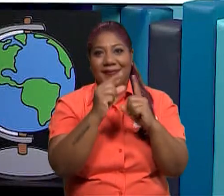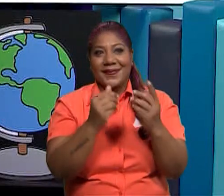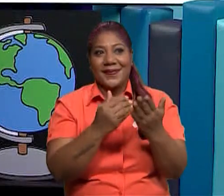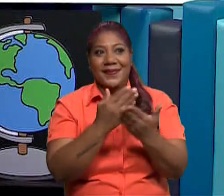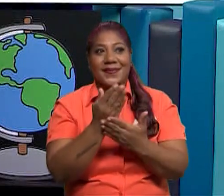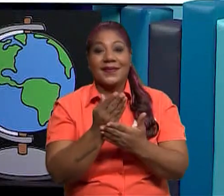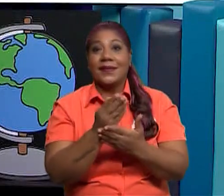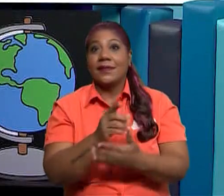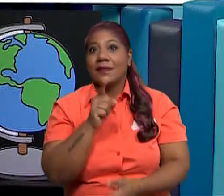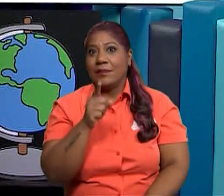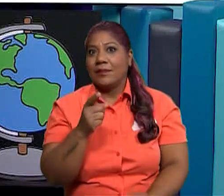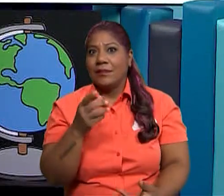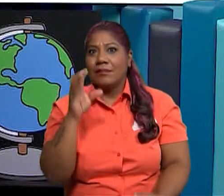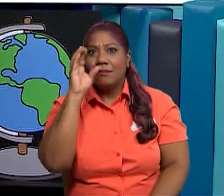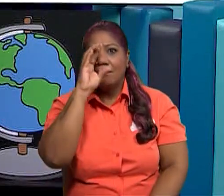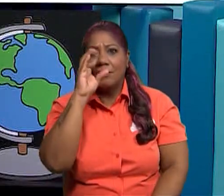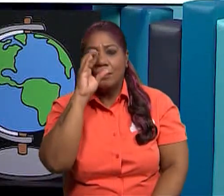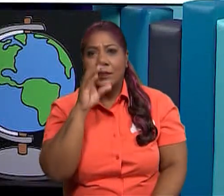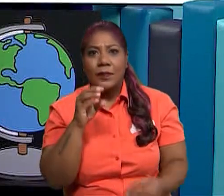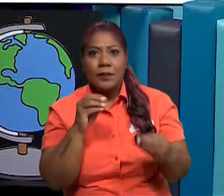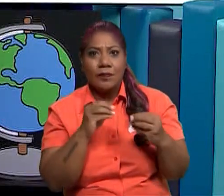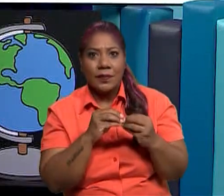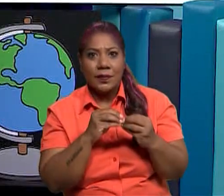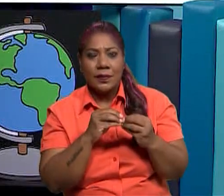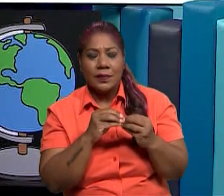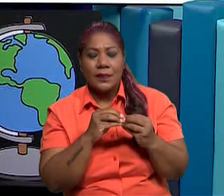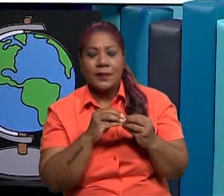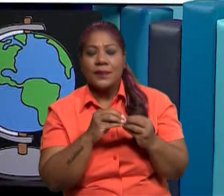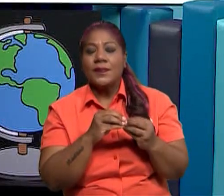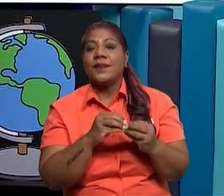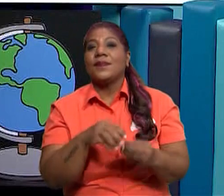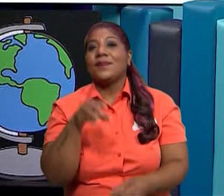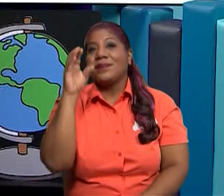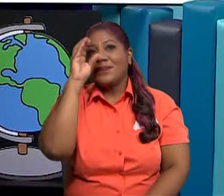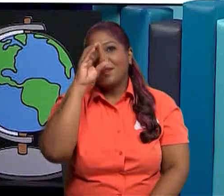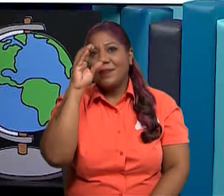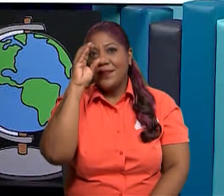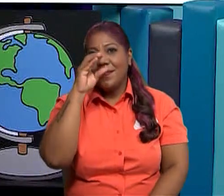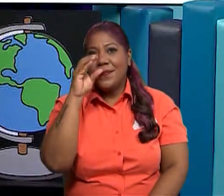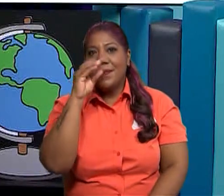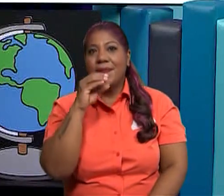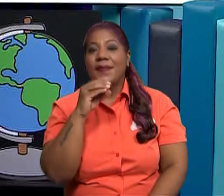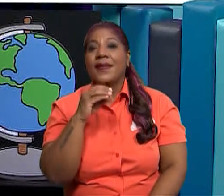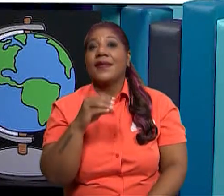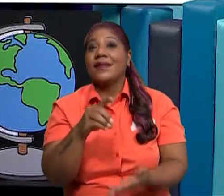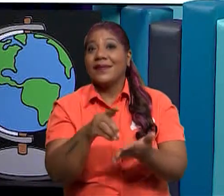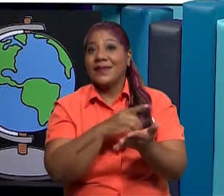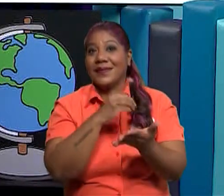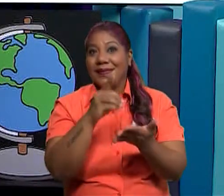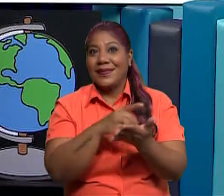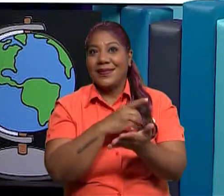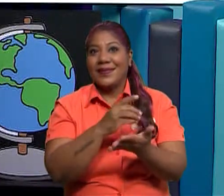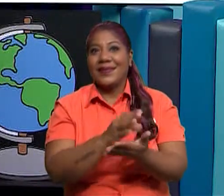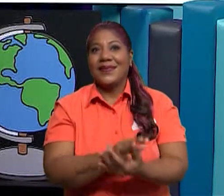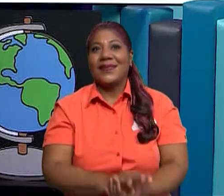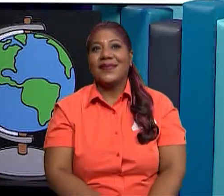significado o quieres utilizar o conocer otro fenómeno atmosférico, puedes utilizar tu diccionario.